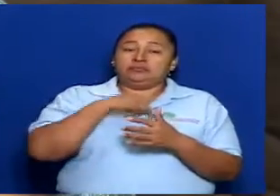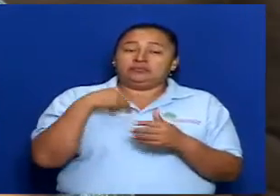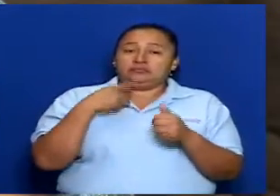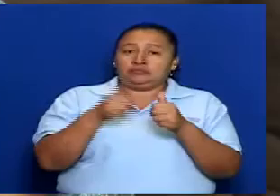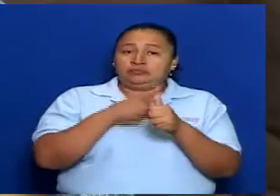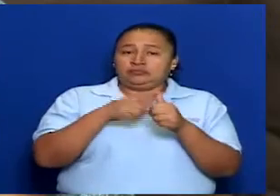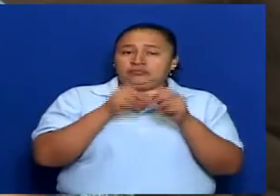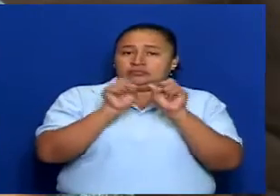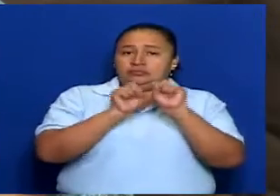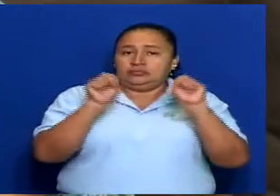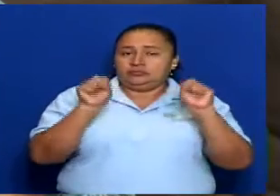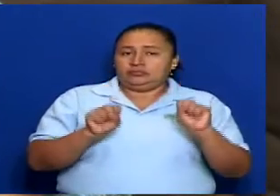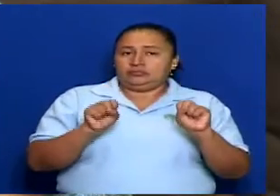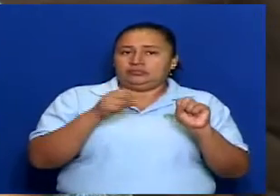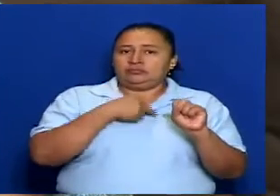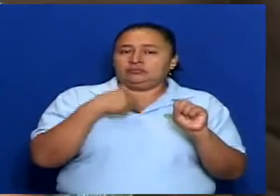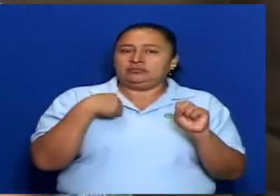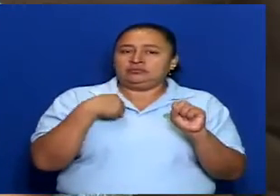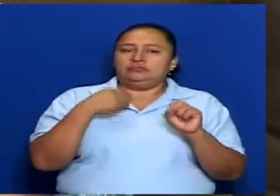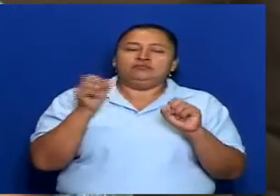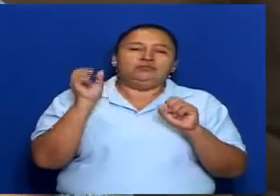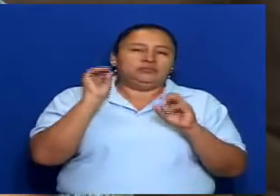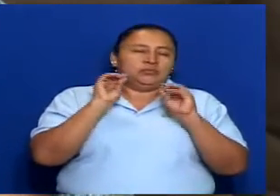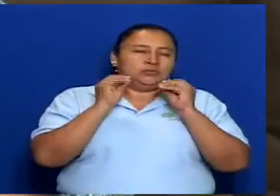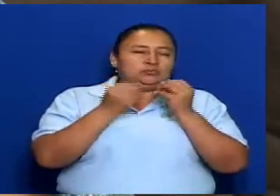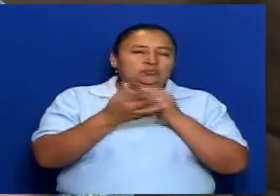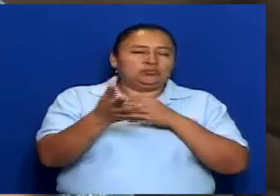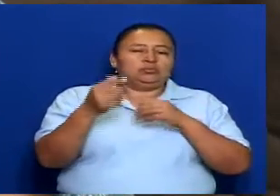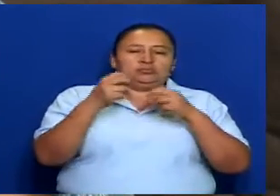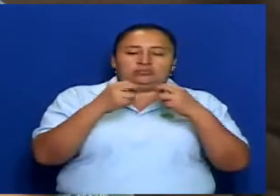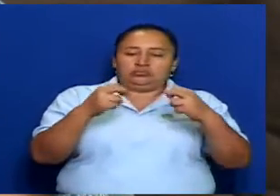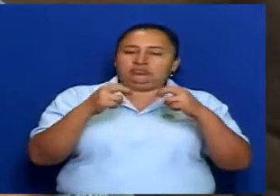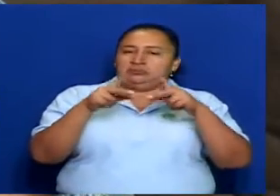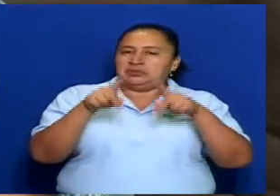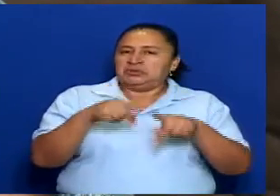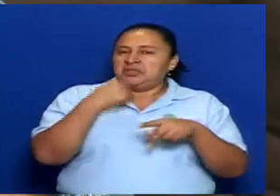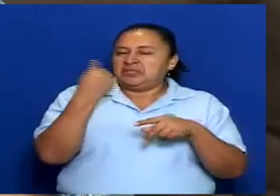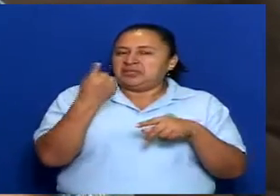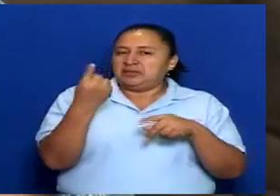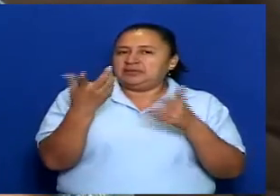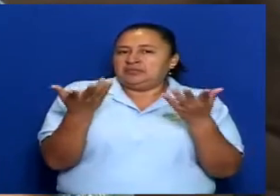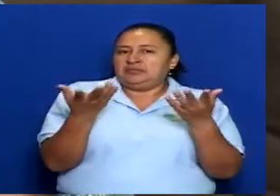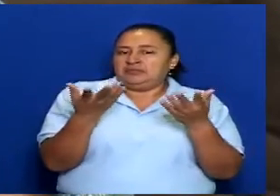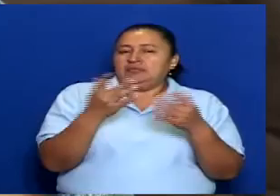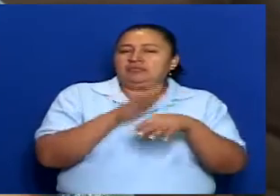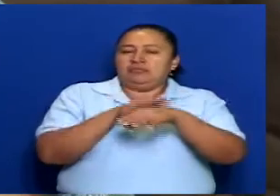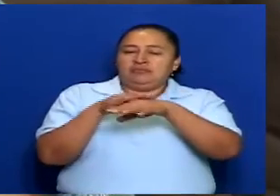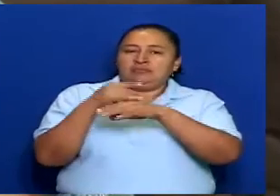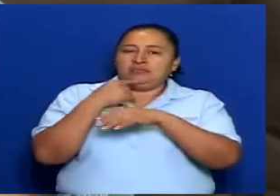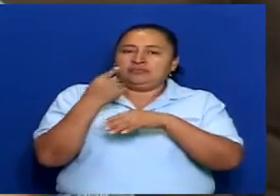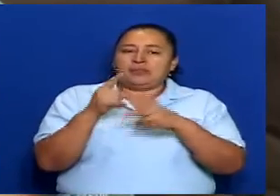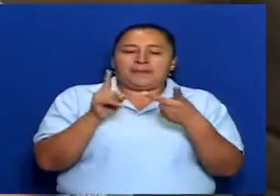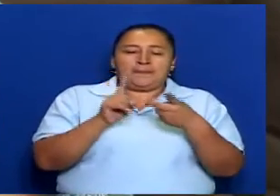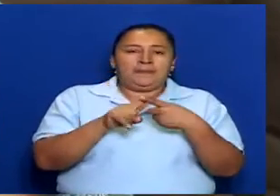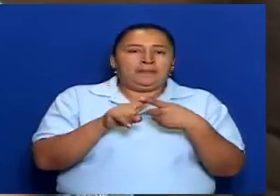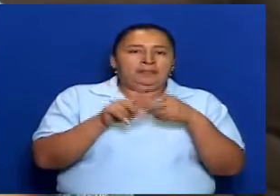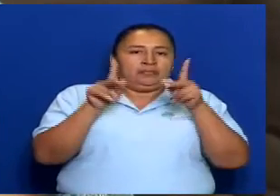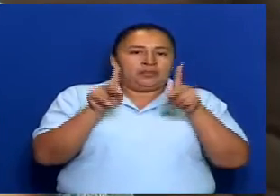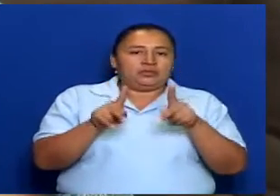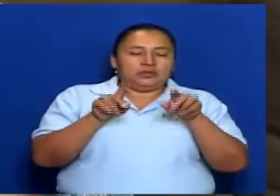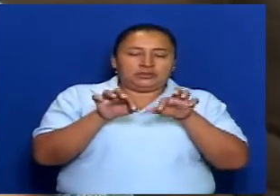primera capacitación va a ser dirigido sobre todo a secretarios